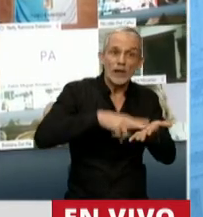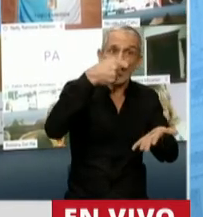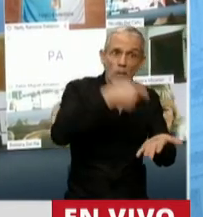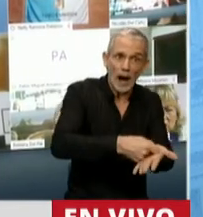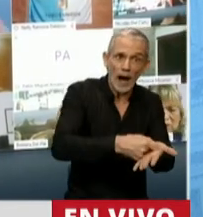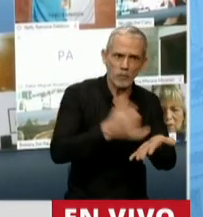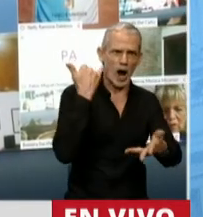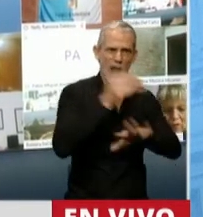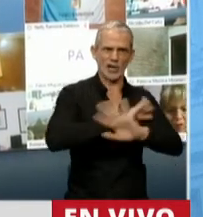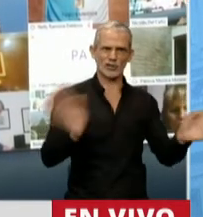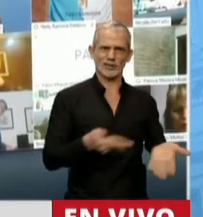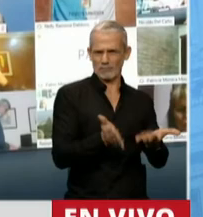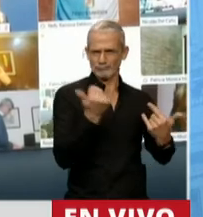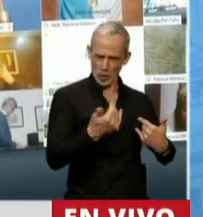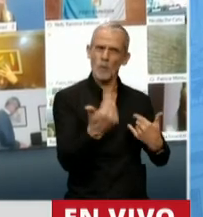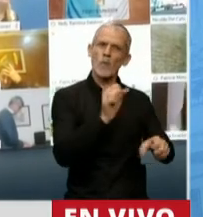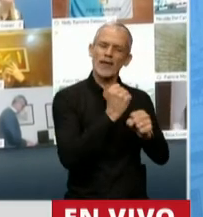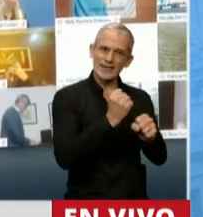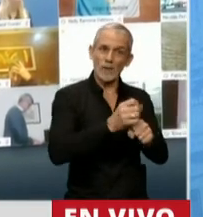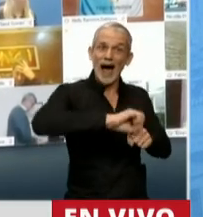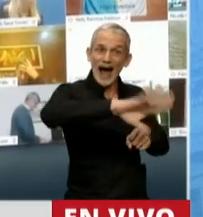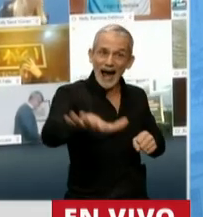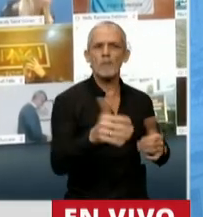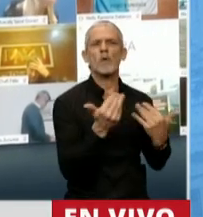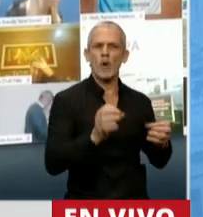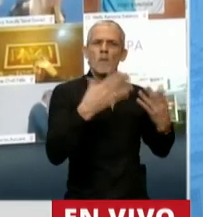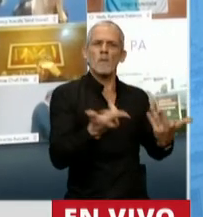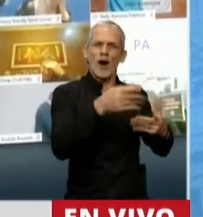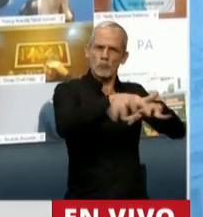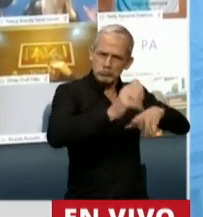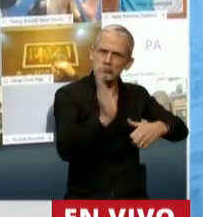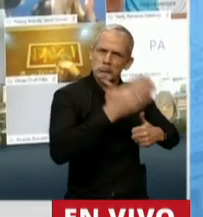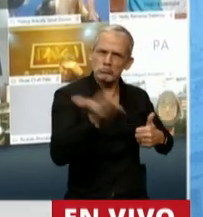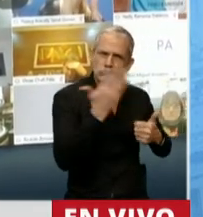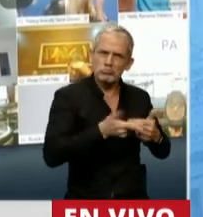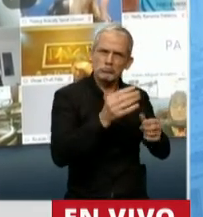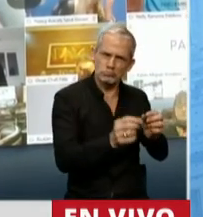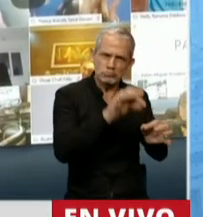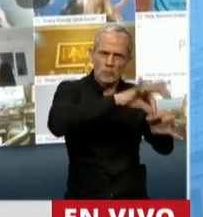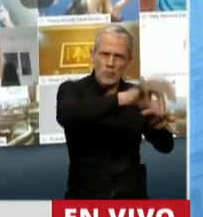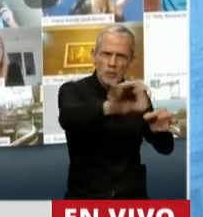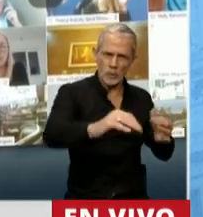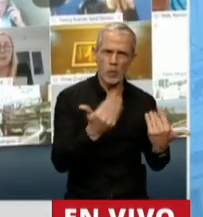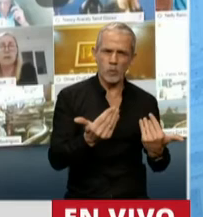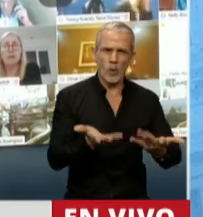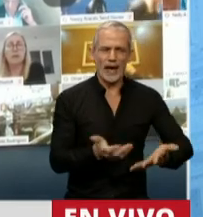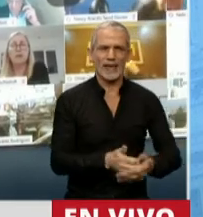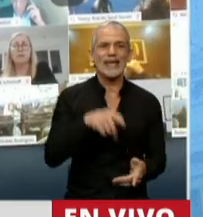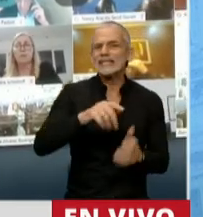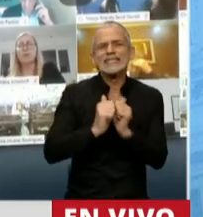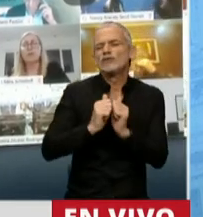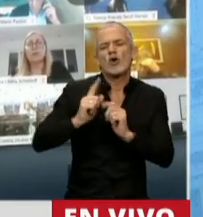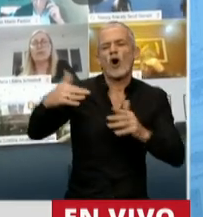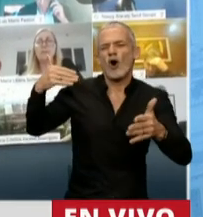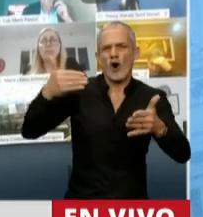Levantan sus gravames y disponen de los campos con mejoras y se afectan a los cultivos. Señor Presidente, esto es histórico.